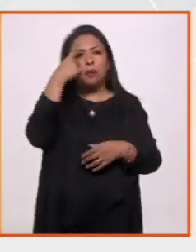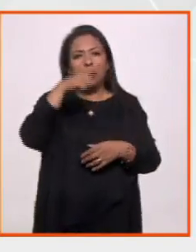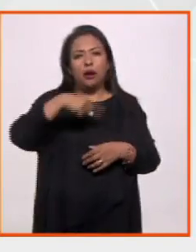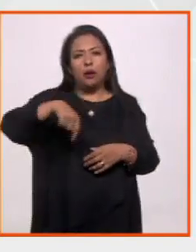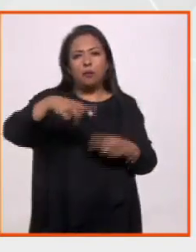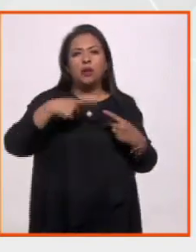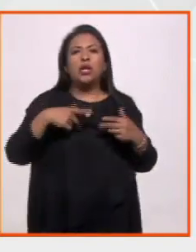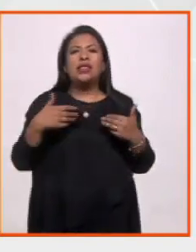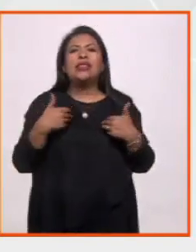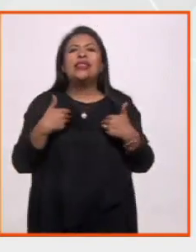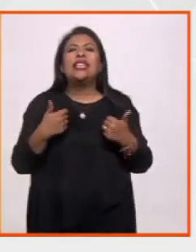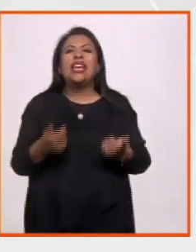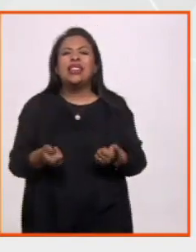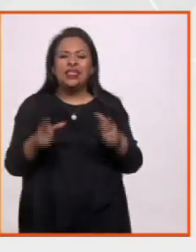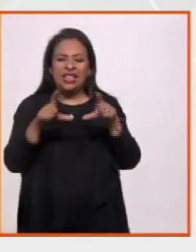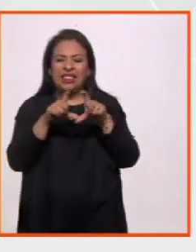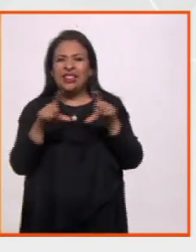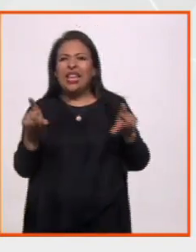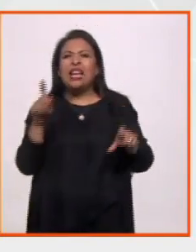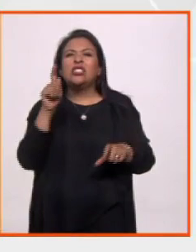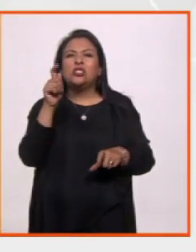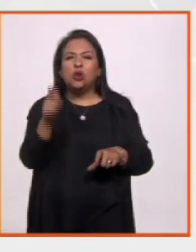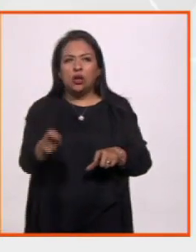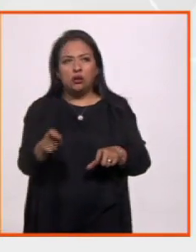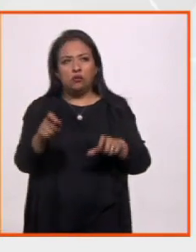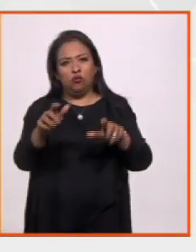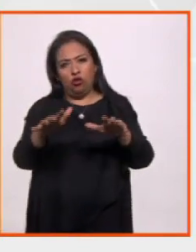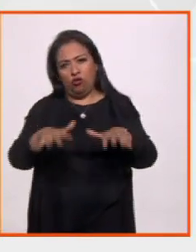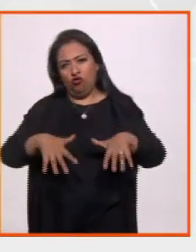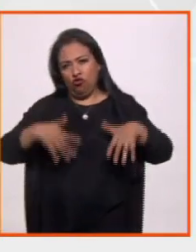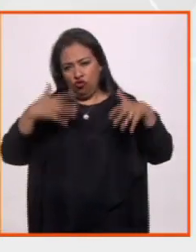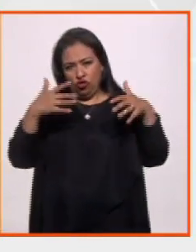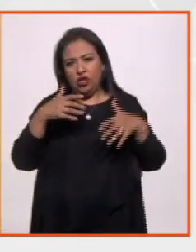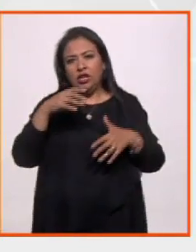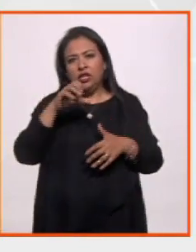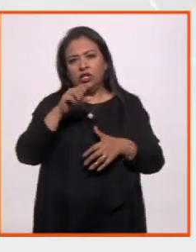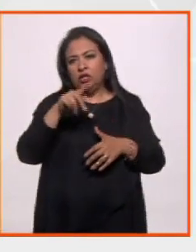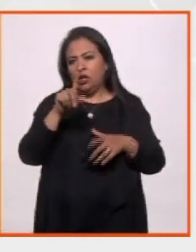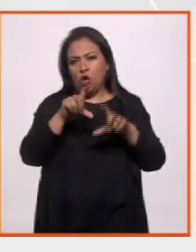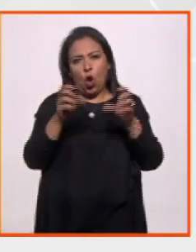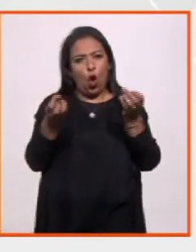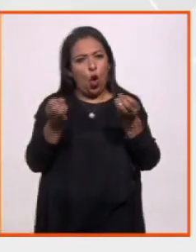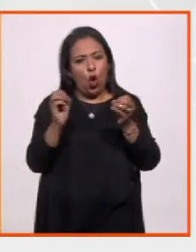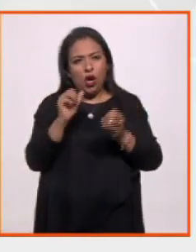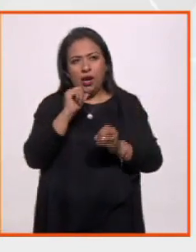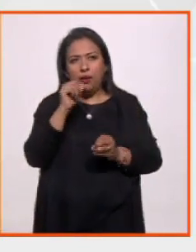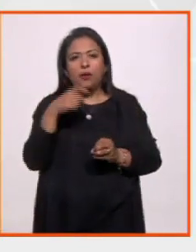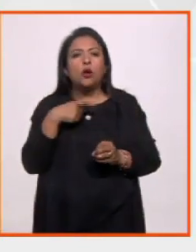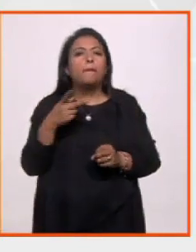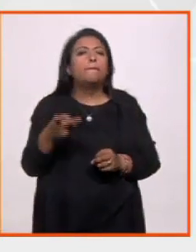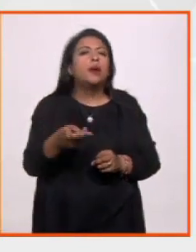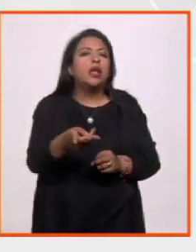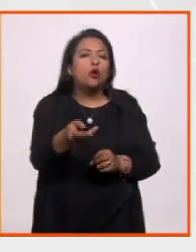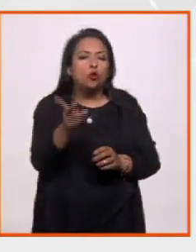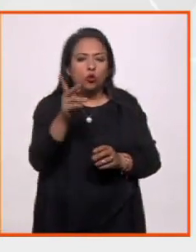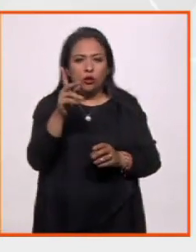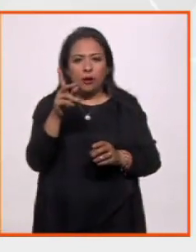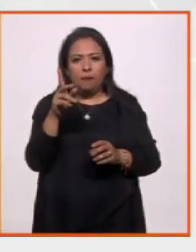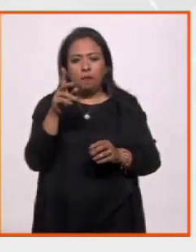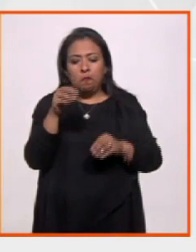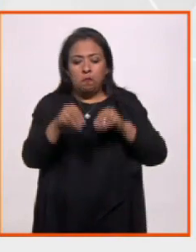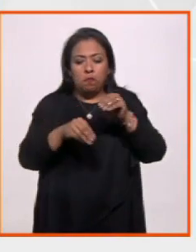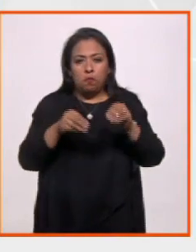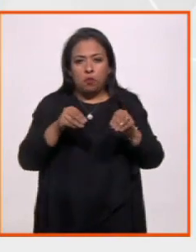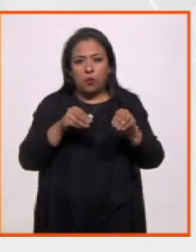nuestro público entienda qué dice el texto. Exacto. Sí, porque el concierto grosso de Schnittke no lleva texto. No. Mi pregunta es, tu coreografía,